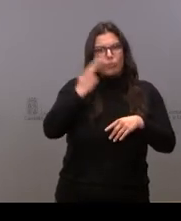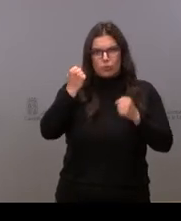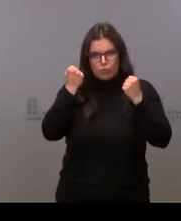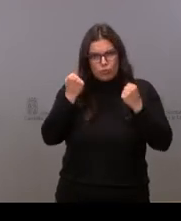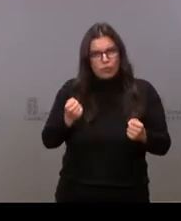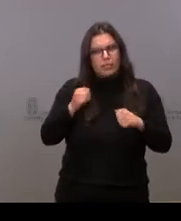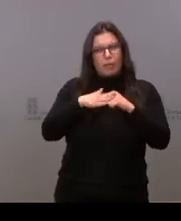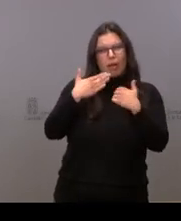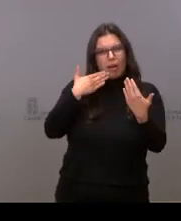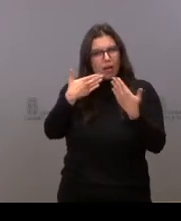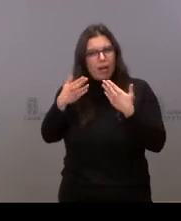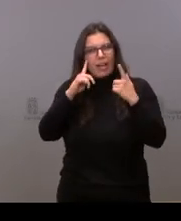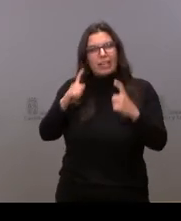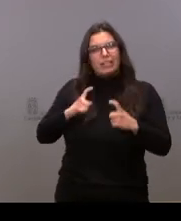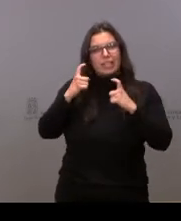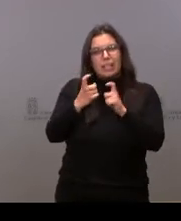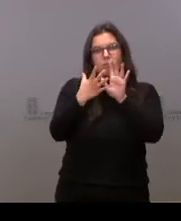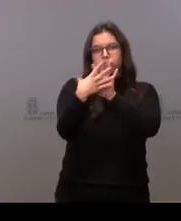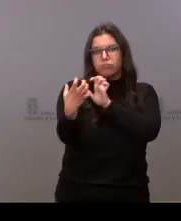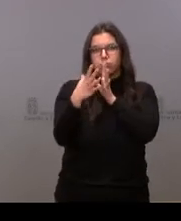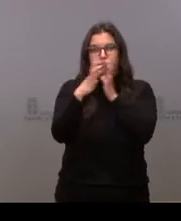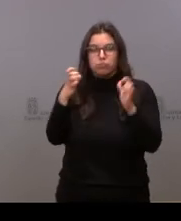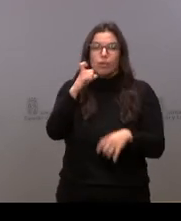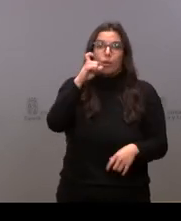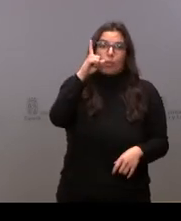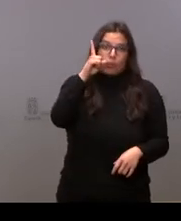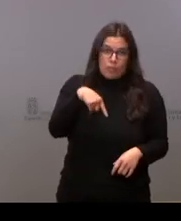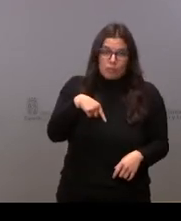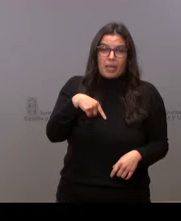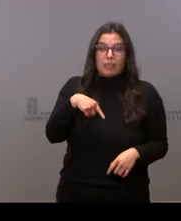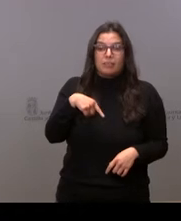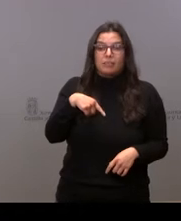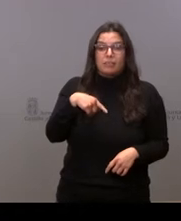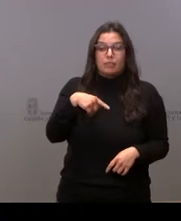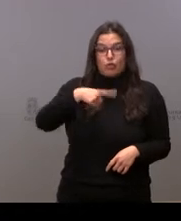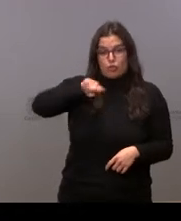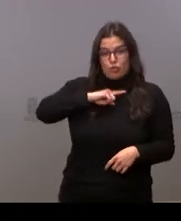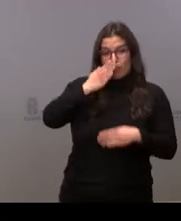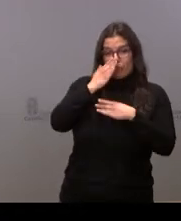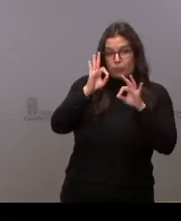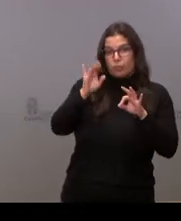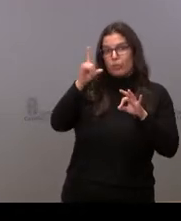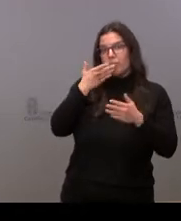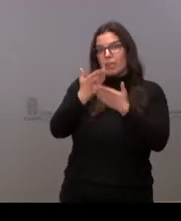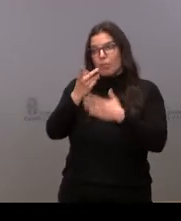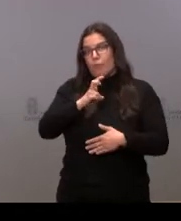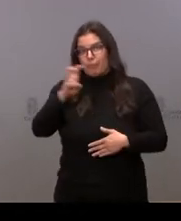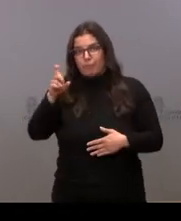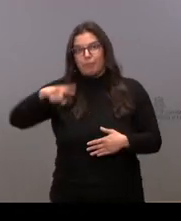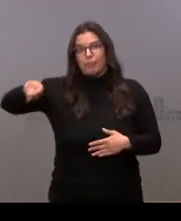diálogo, la búsqueda del consenso, pero también pedimos en contrapartida responsabilidad y